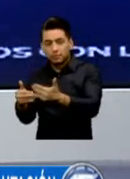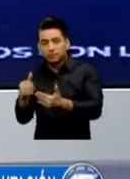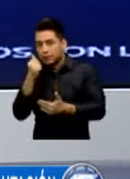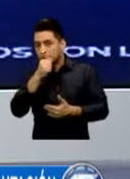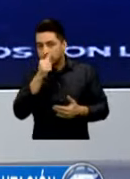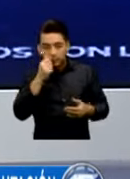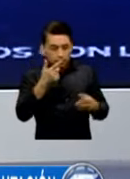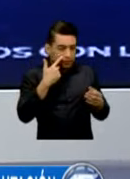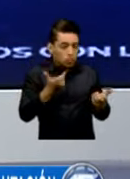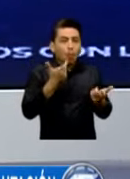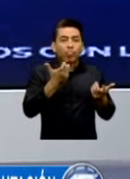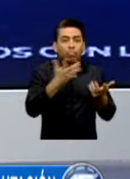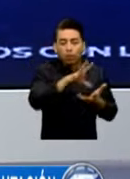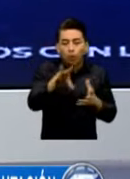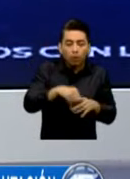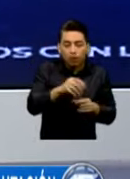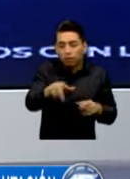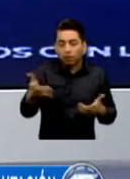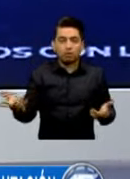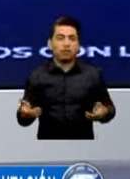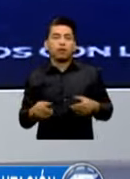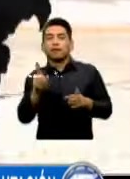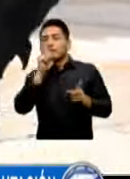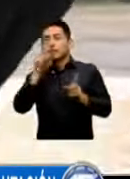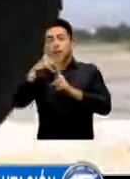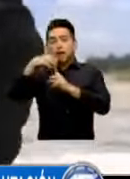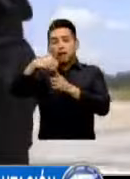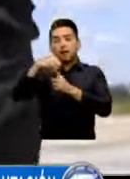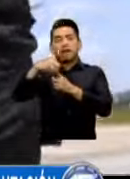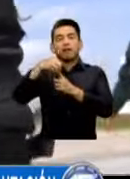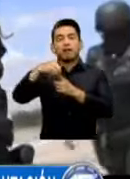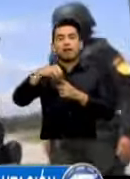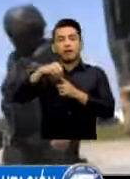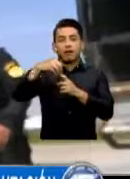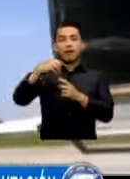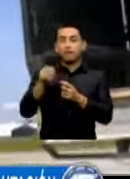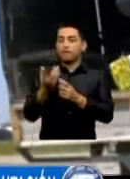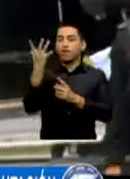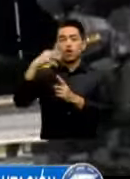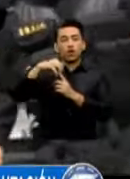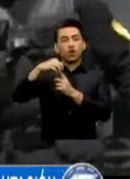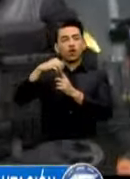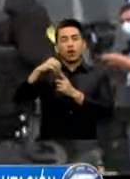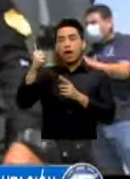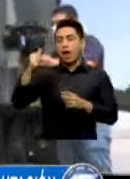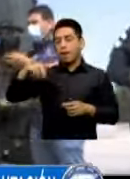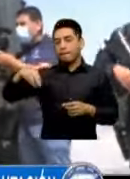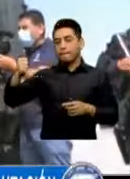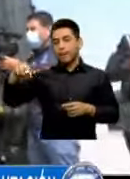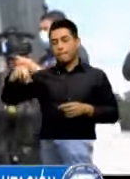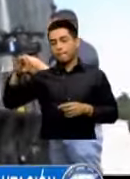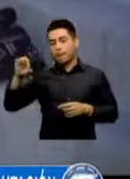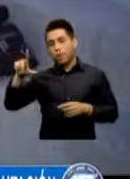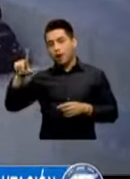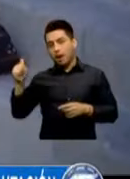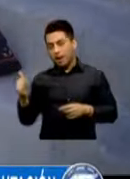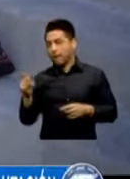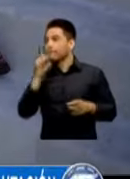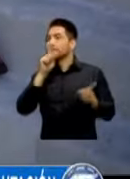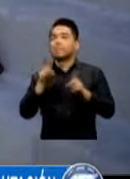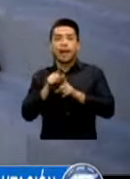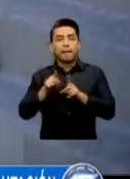Incautada De La Amapola Erradicada De La Cocaína Erradicada Que Desafortunadamente El País Desde Hace Tres Años